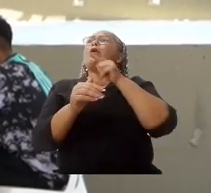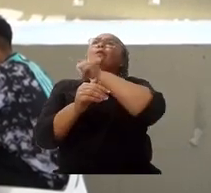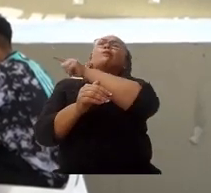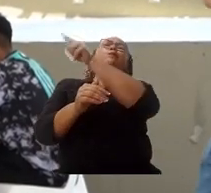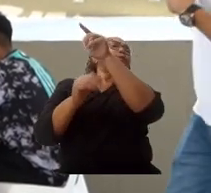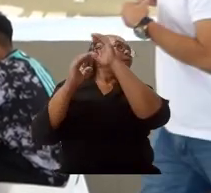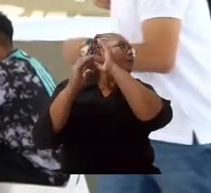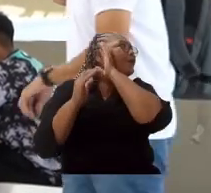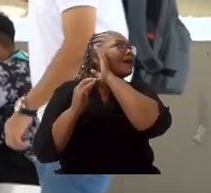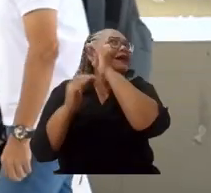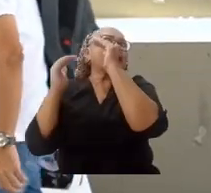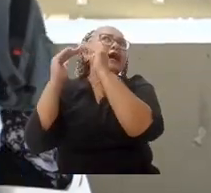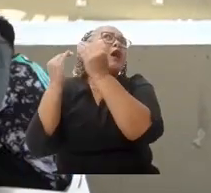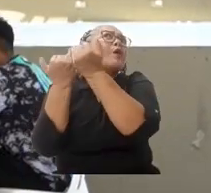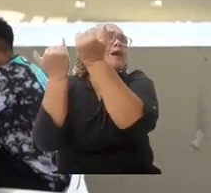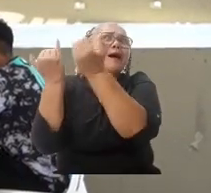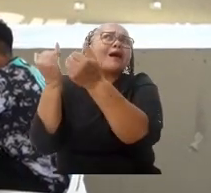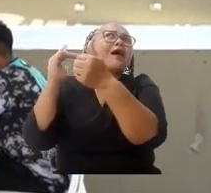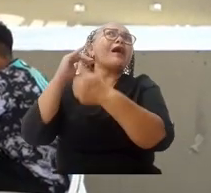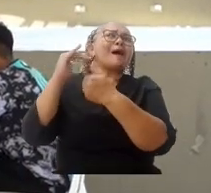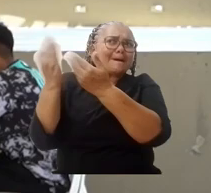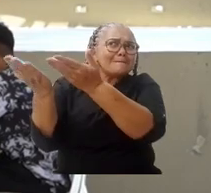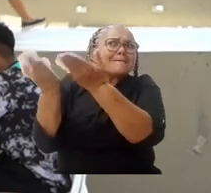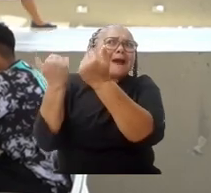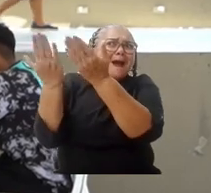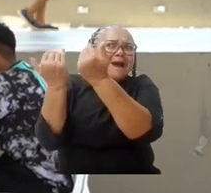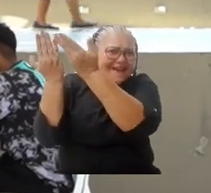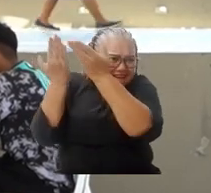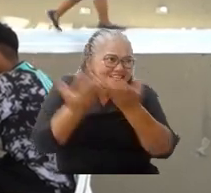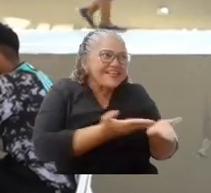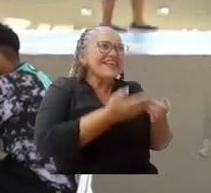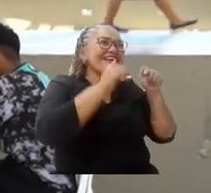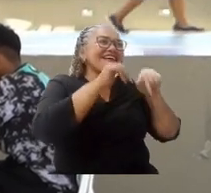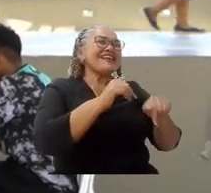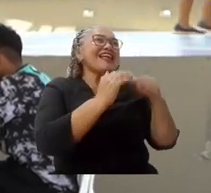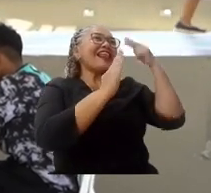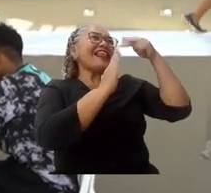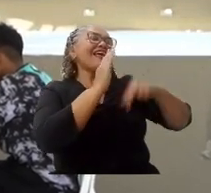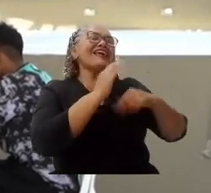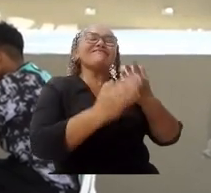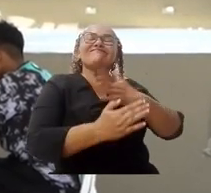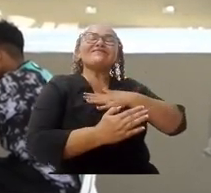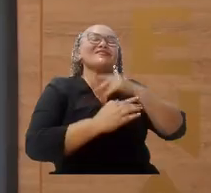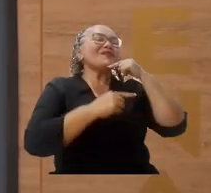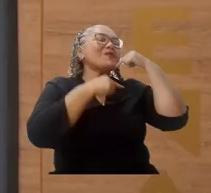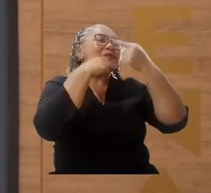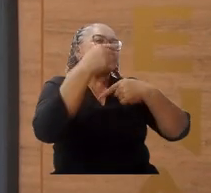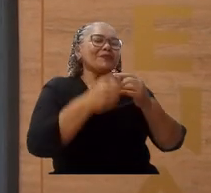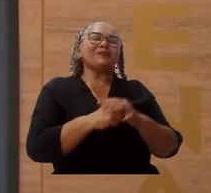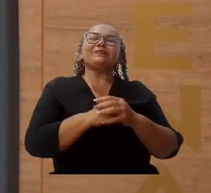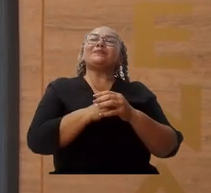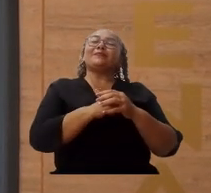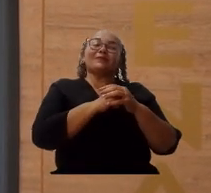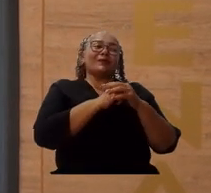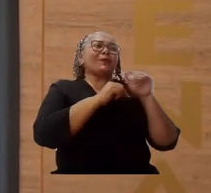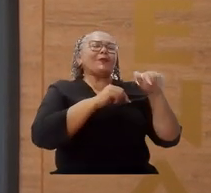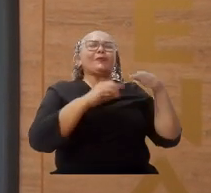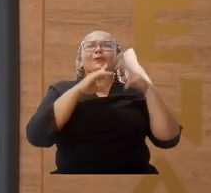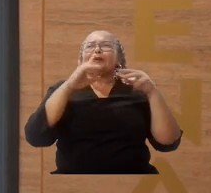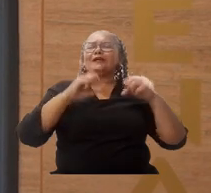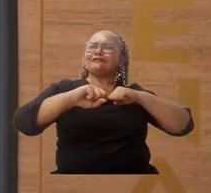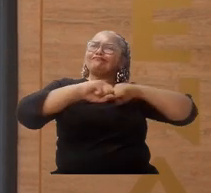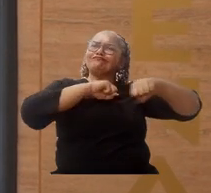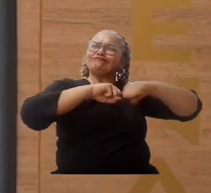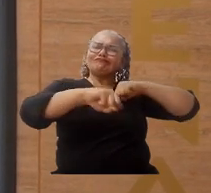juvenil. Así que todos los que están ahí en casa, vengan a disfrutar de esta franja de Leeres Mi Cuento. La universidad ha venido haciendo un